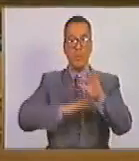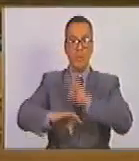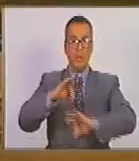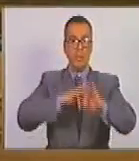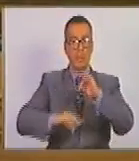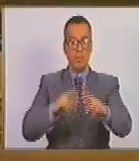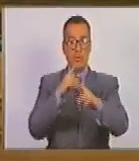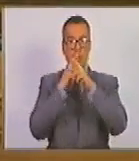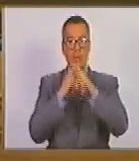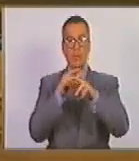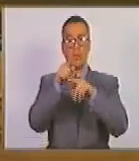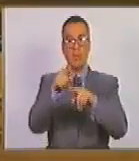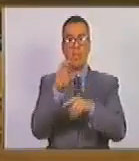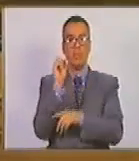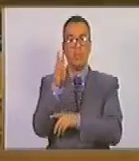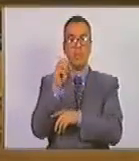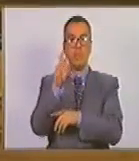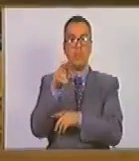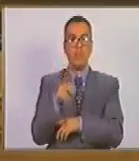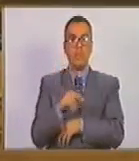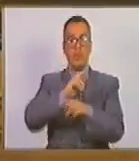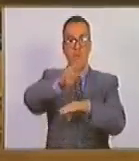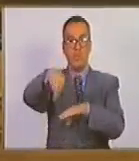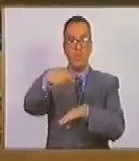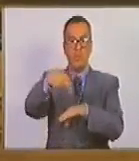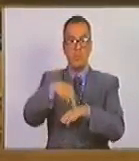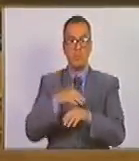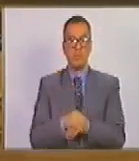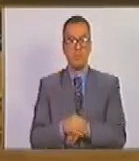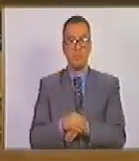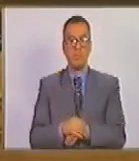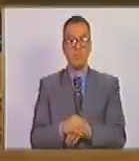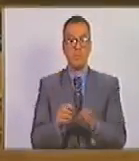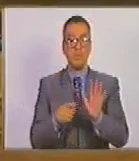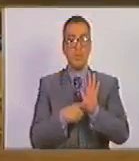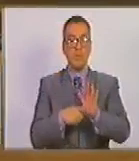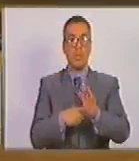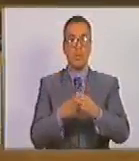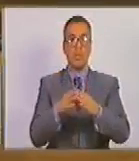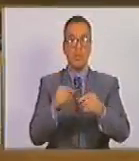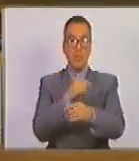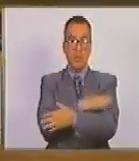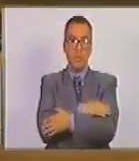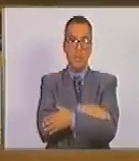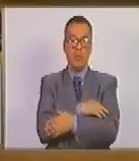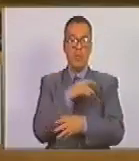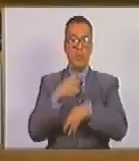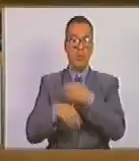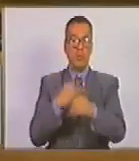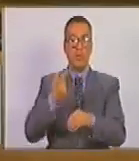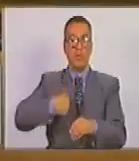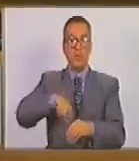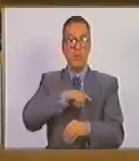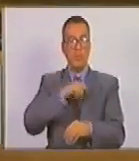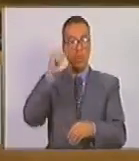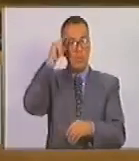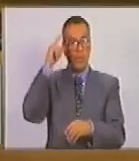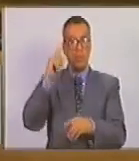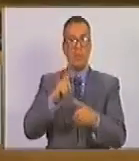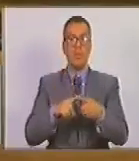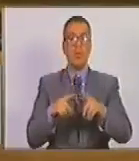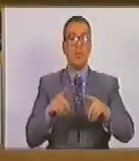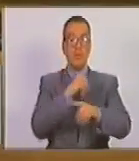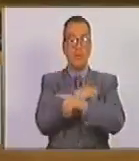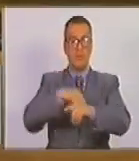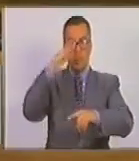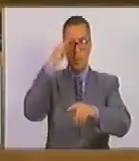respuesta de esta Asamblea Nacional ante tan amables felicitaciones con motivo de nuestro día de la independencia y día de la